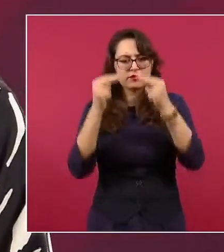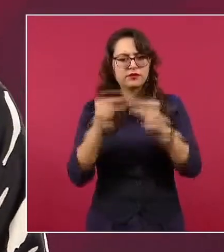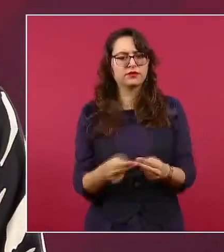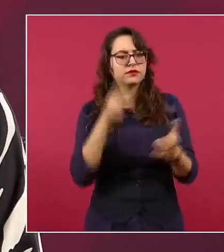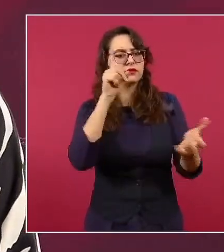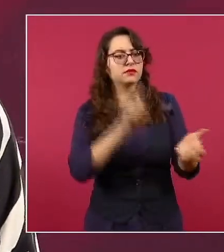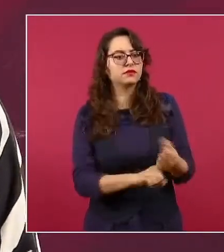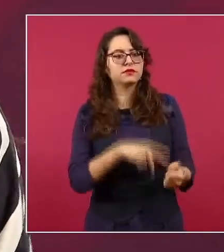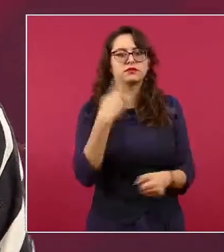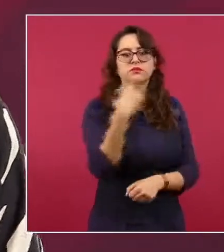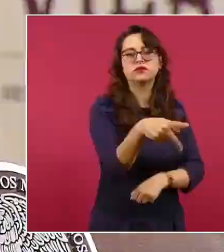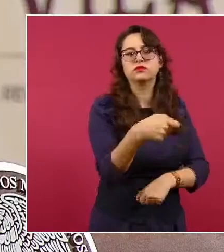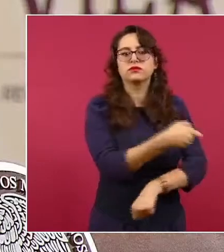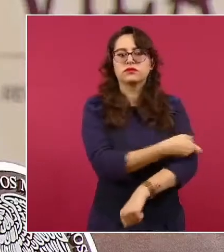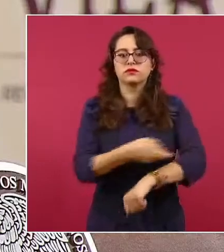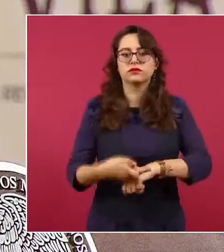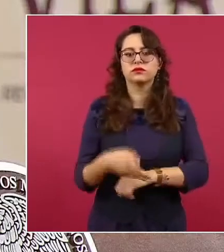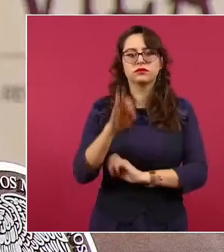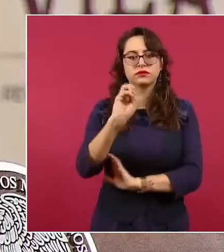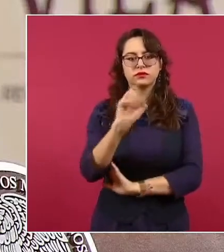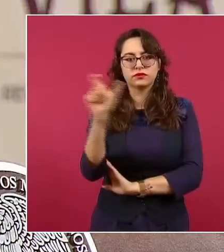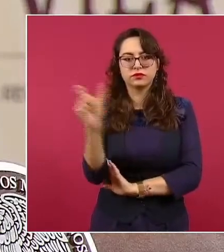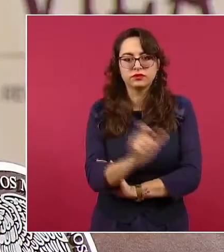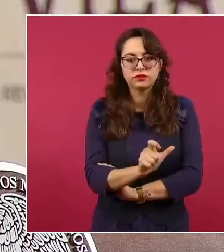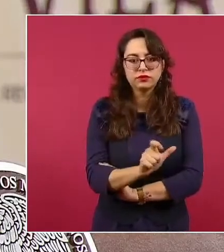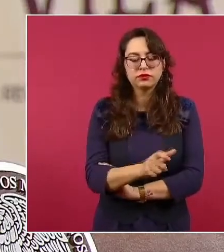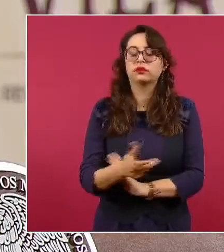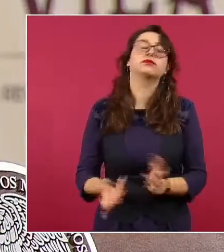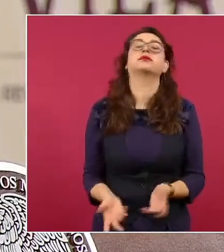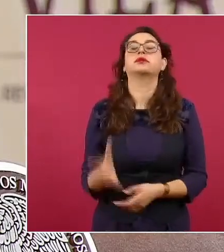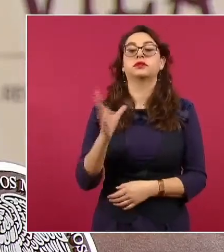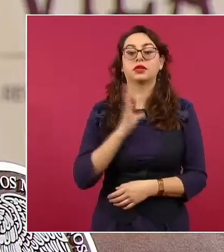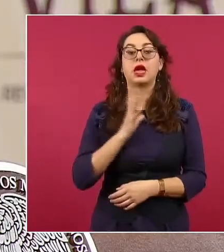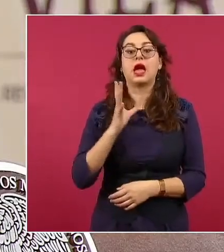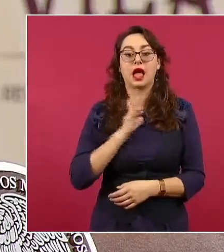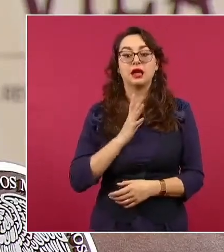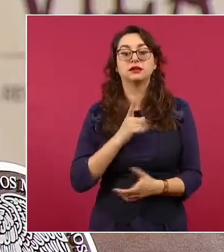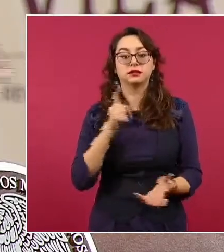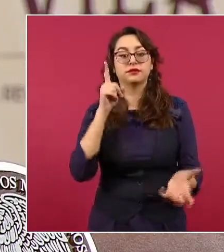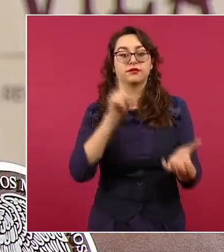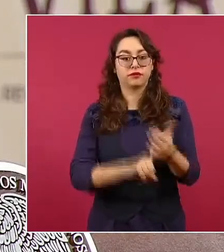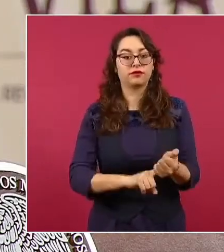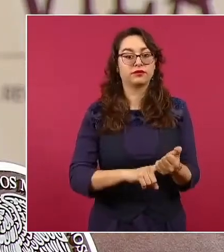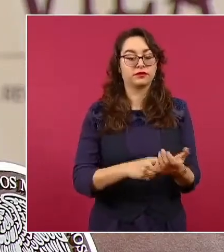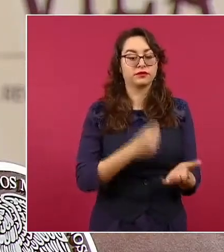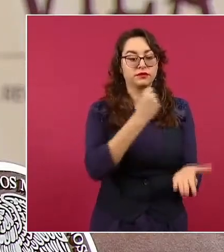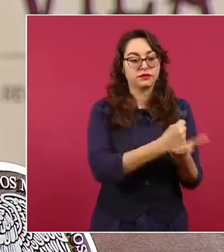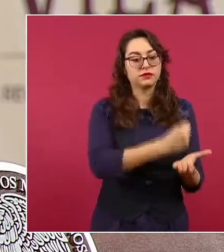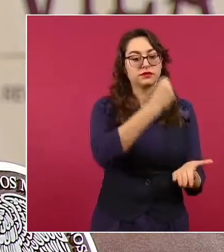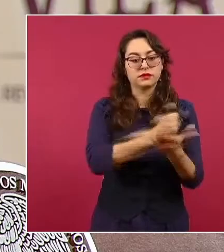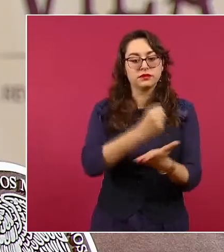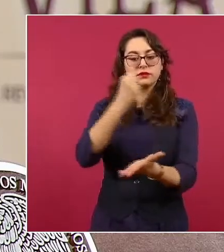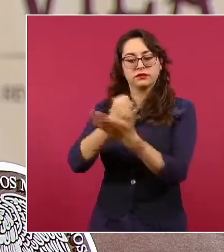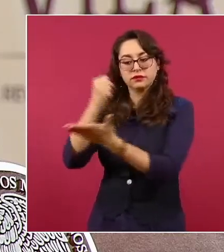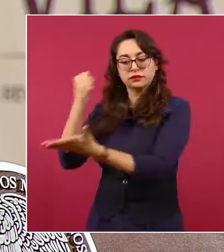65 autorizaciones emitidas a favor de productos de cannabis, o sea, derivados de la marihuana.